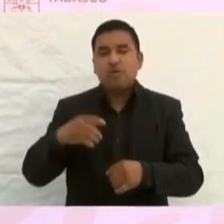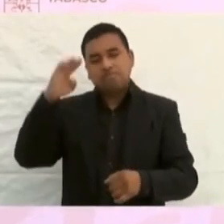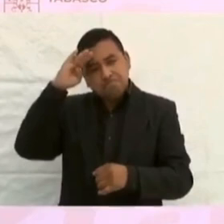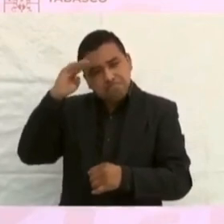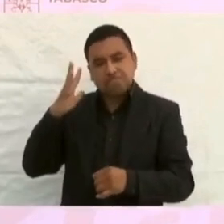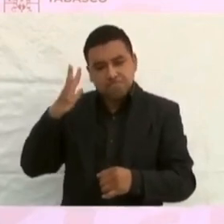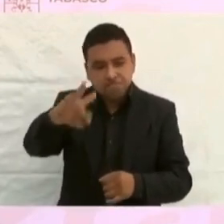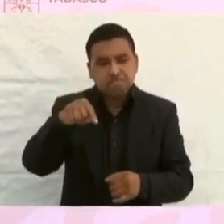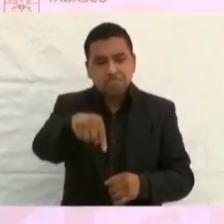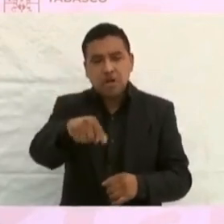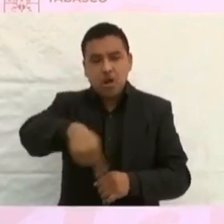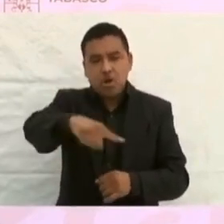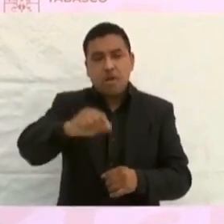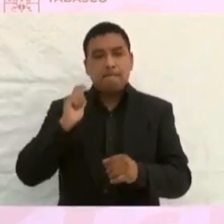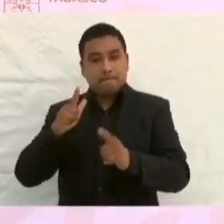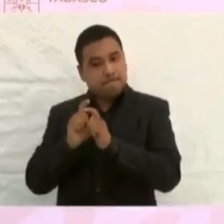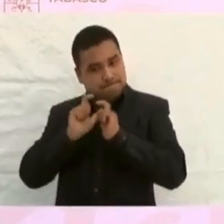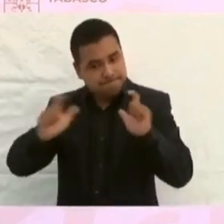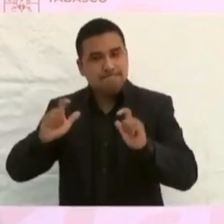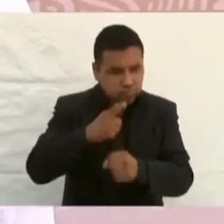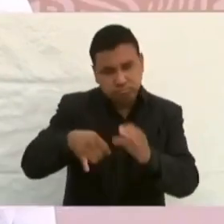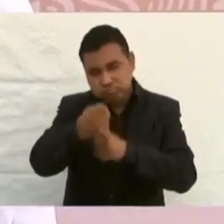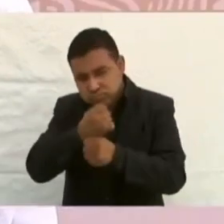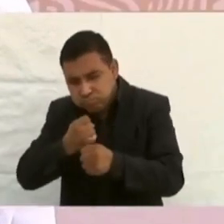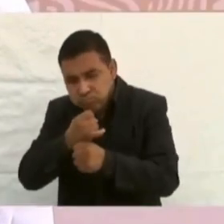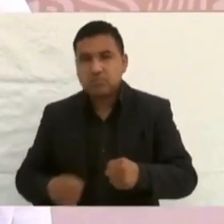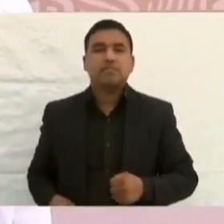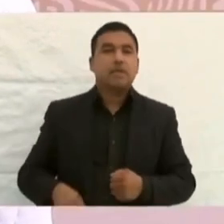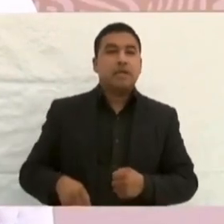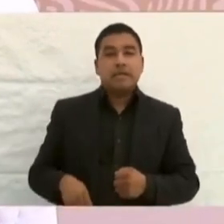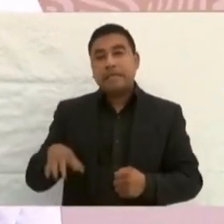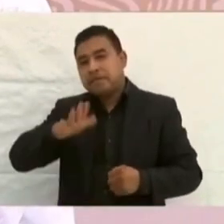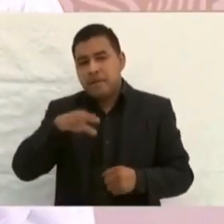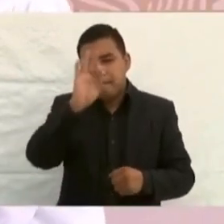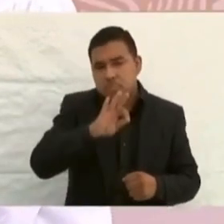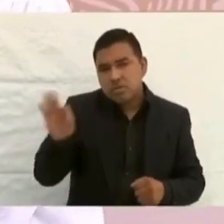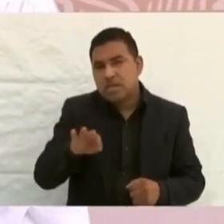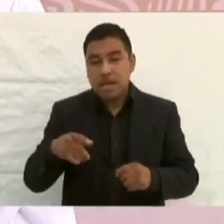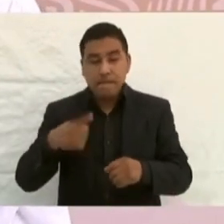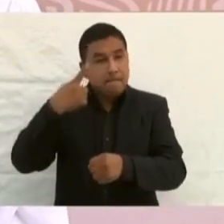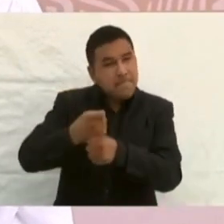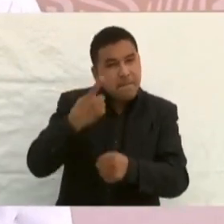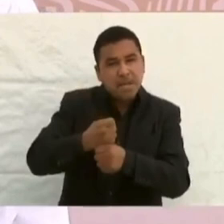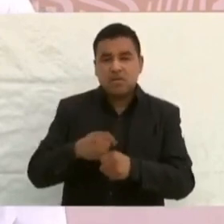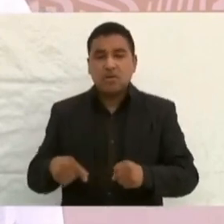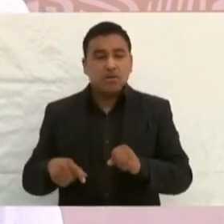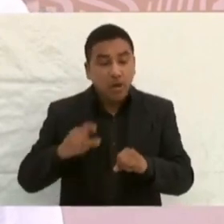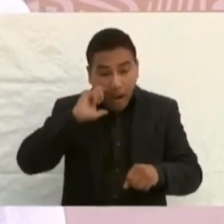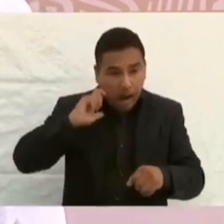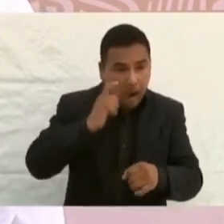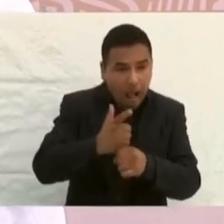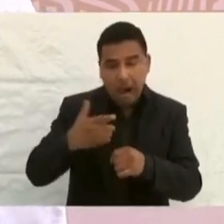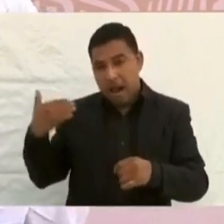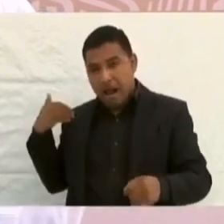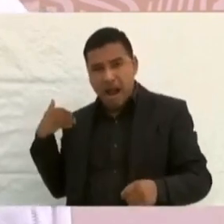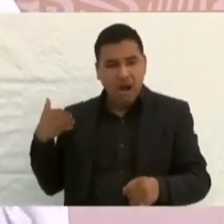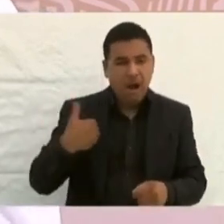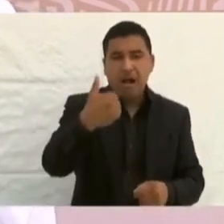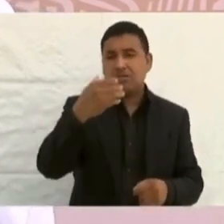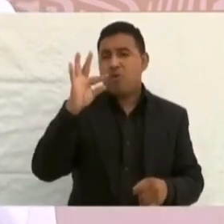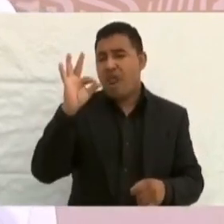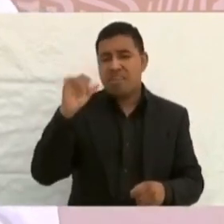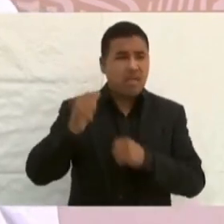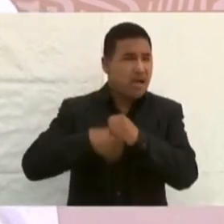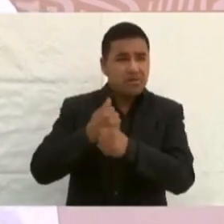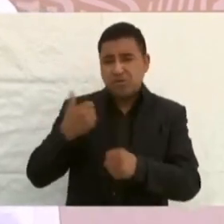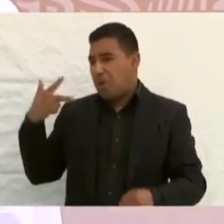considerar también como un campo gigante. Mientras que el promedio de la primera producción de campos descubiertos desde hace 40